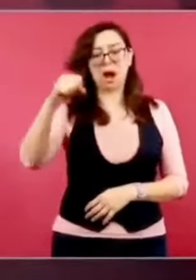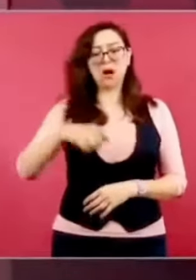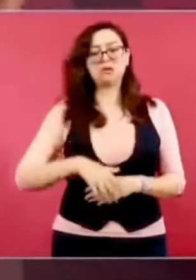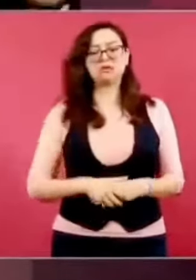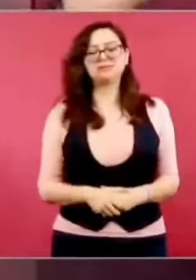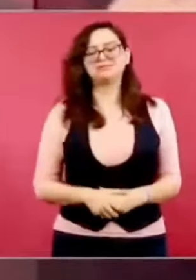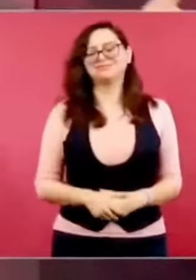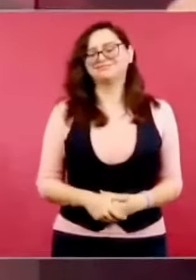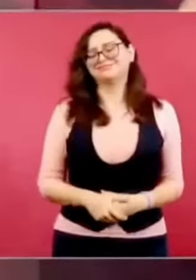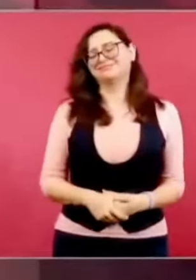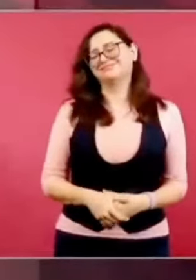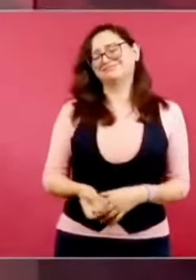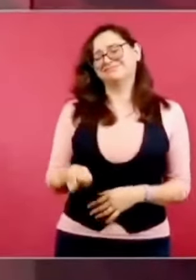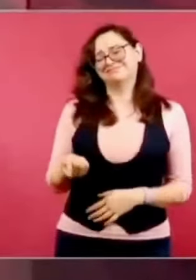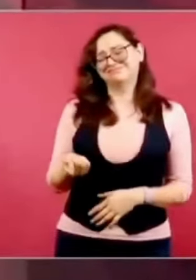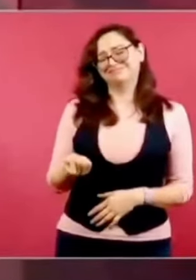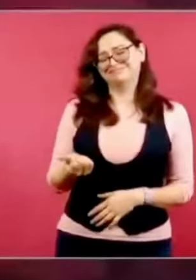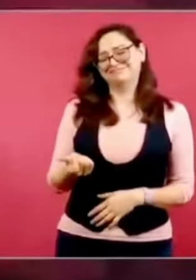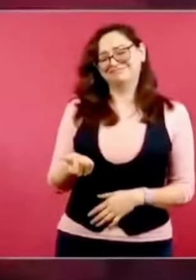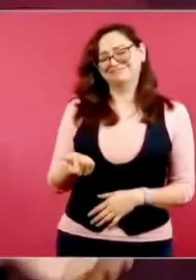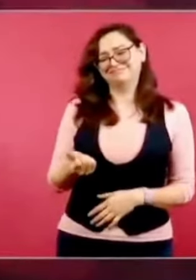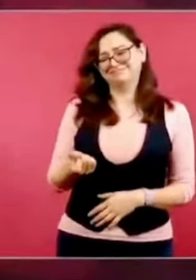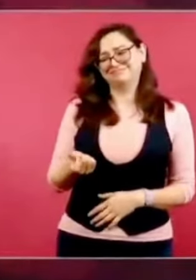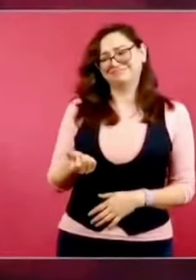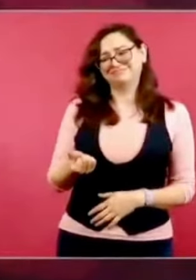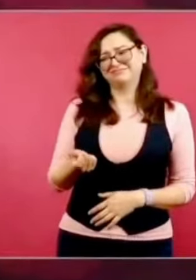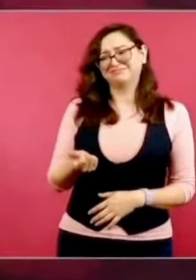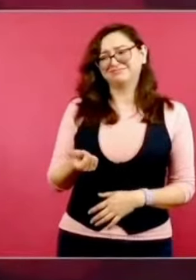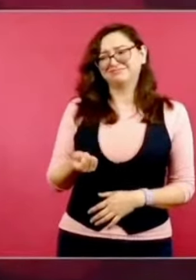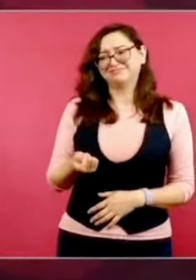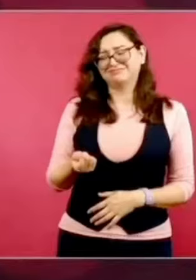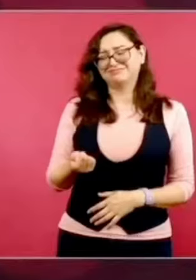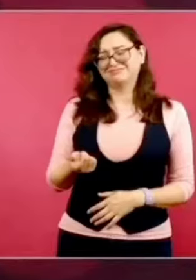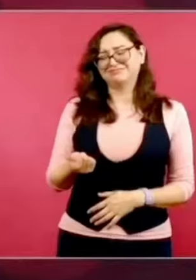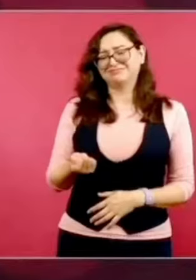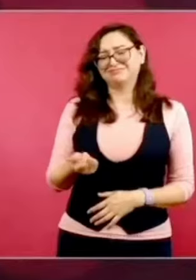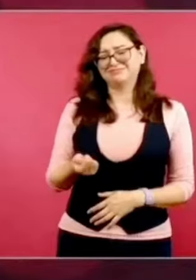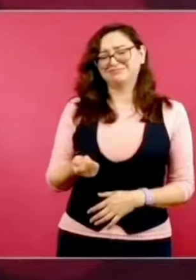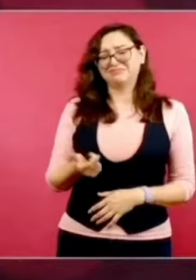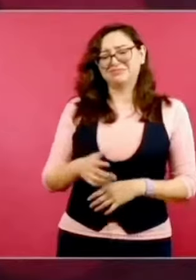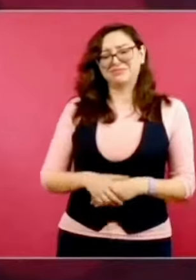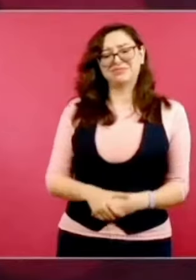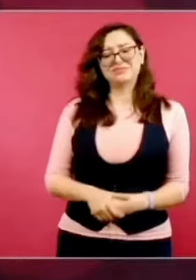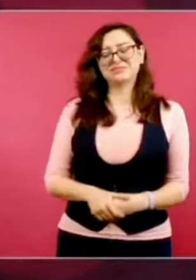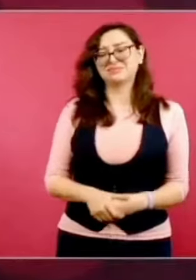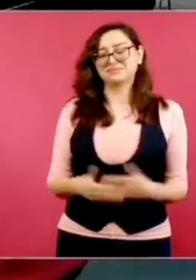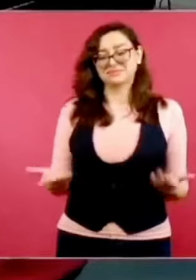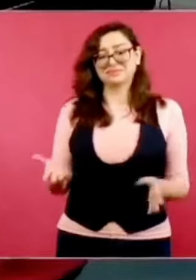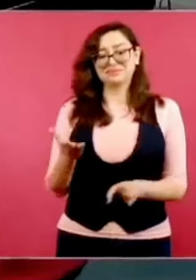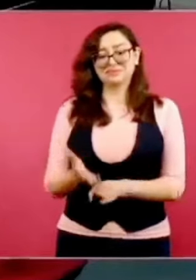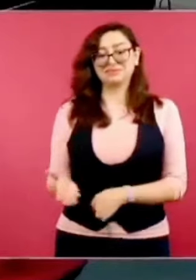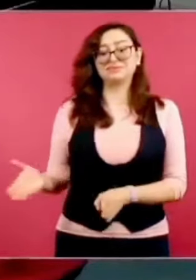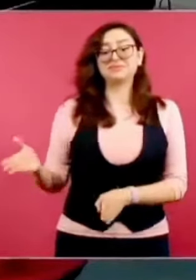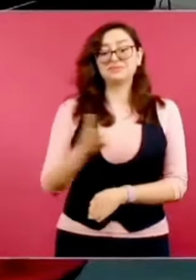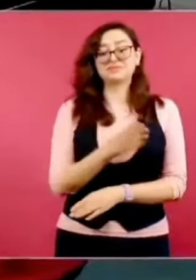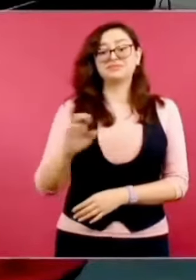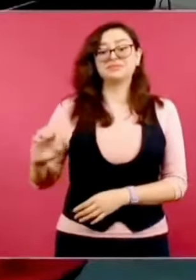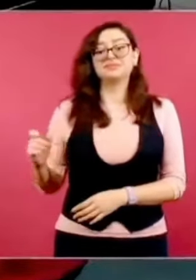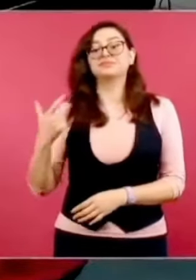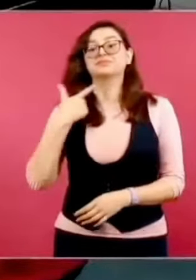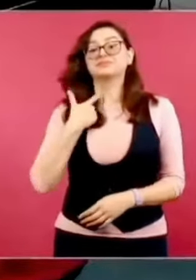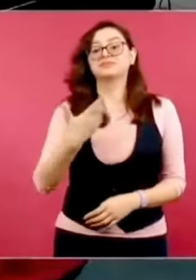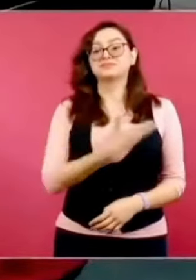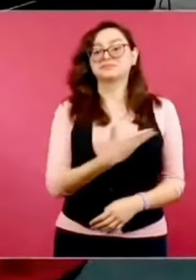Pero no es lo mismo que pasaba en el sexenio anterior. Nada más que lo